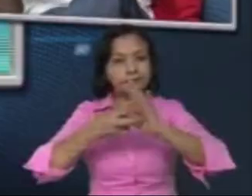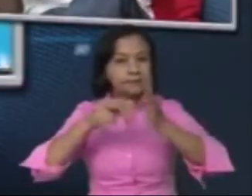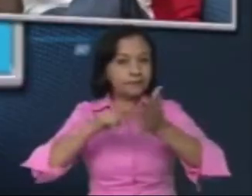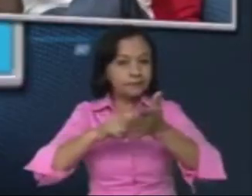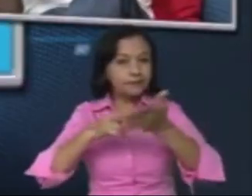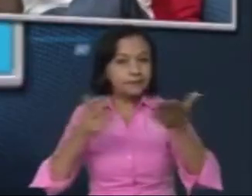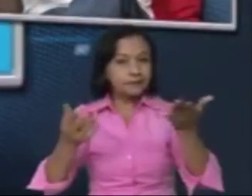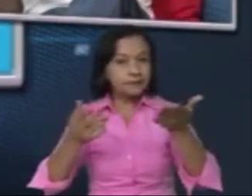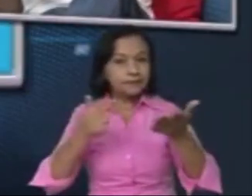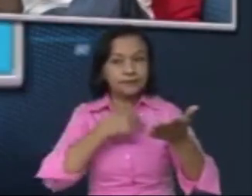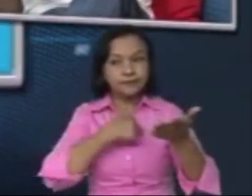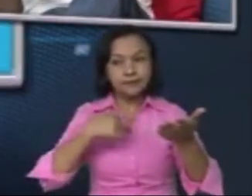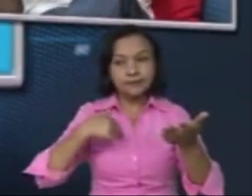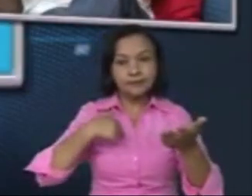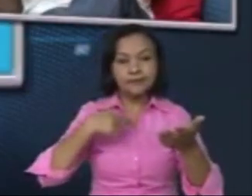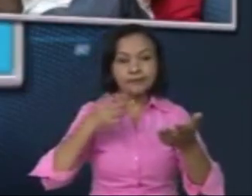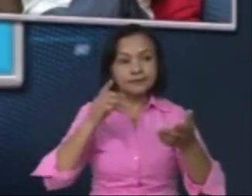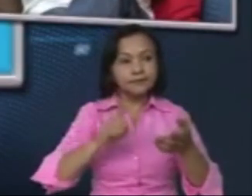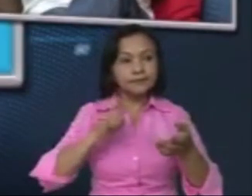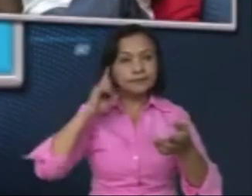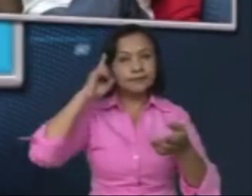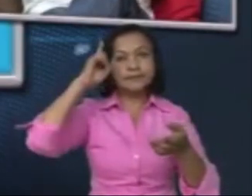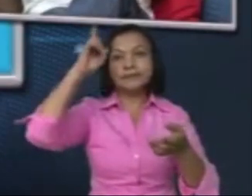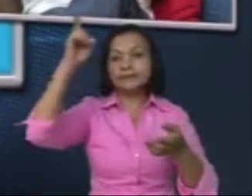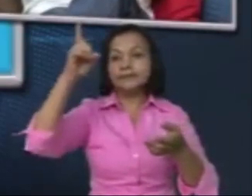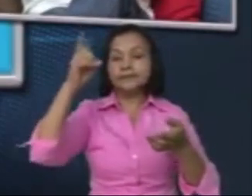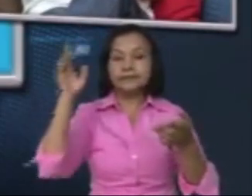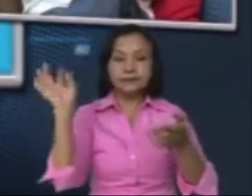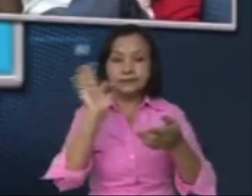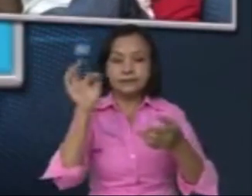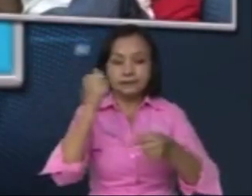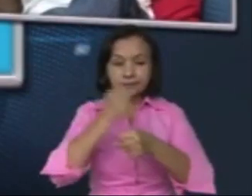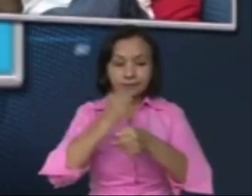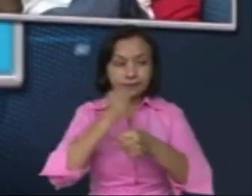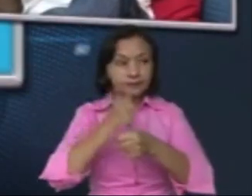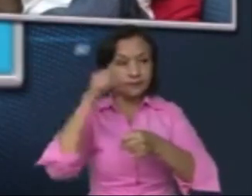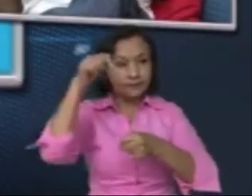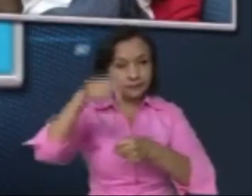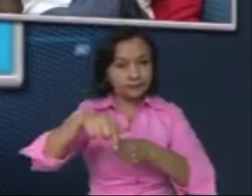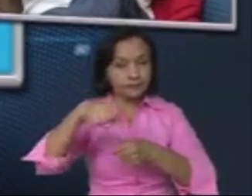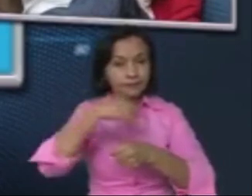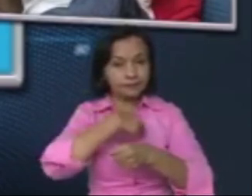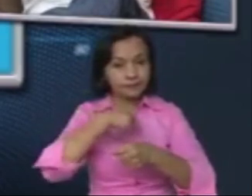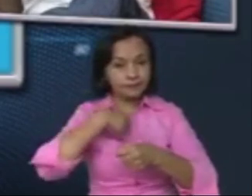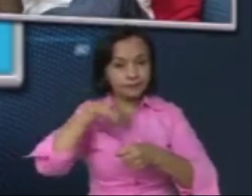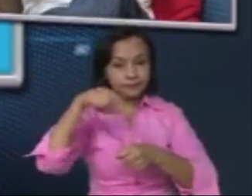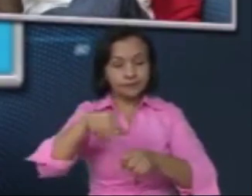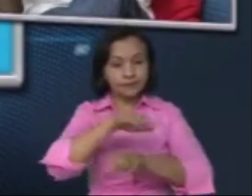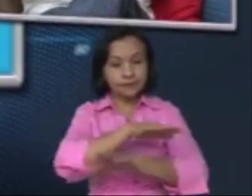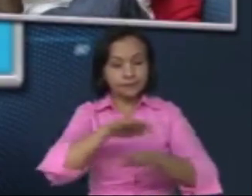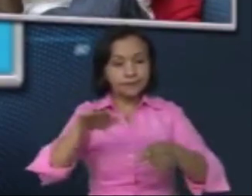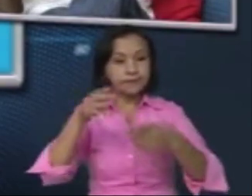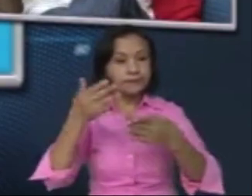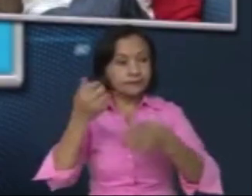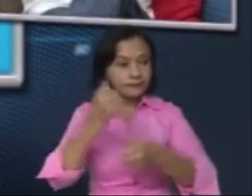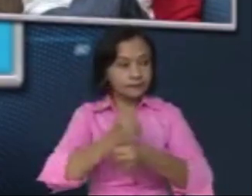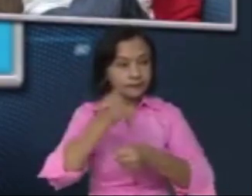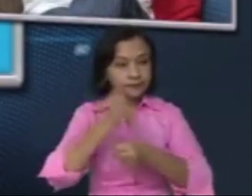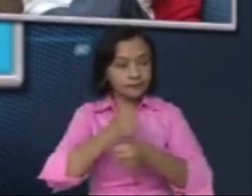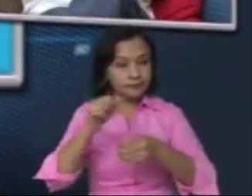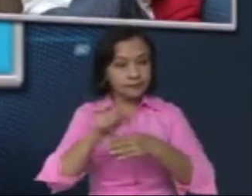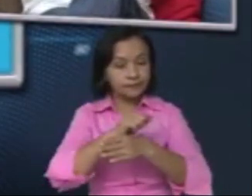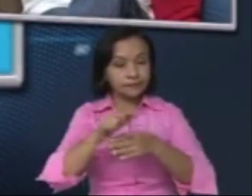crisis. Hemos desarrollado una etapa en la que estamos en este momento terminando de preparar a